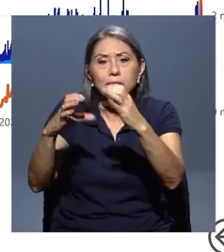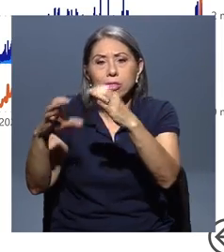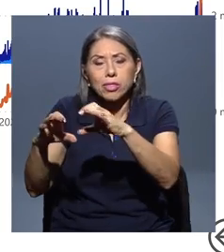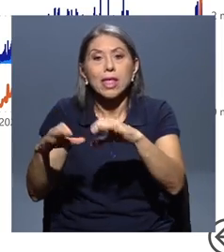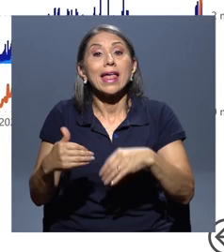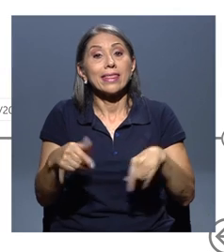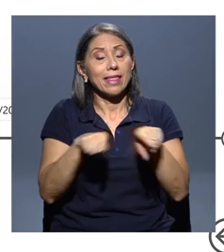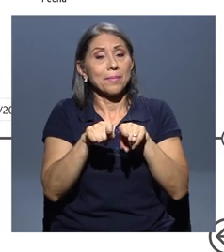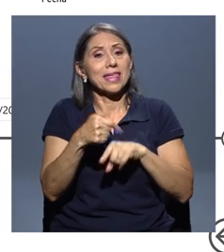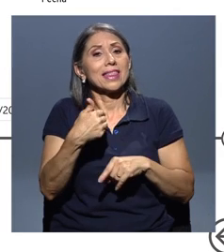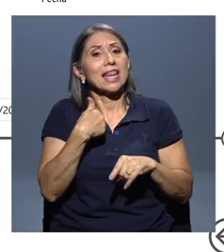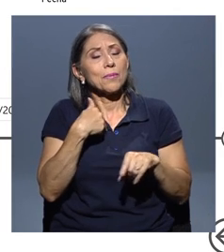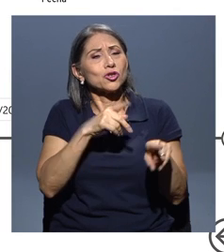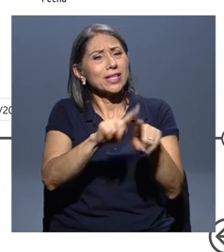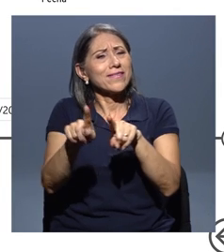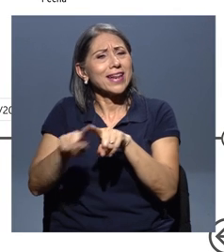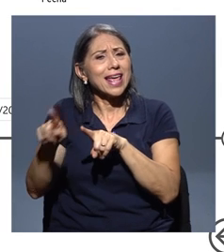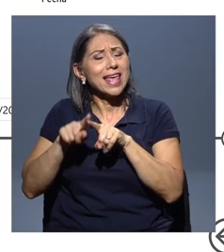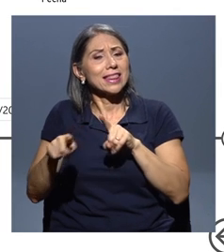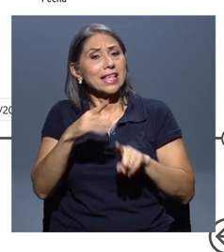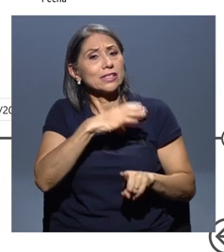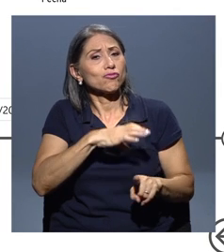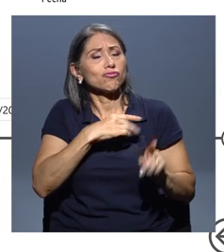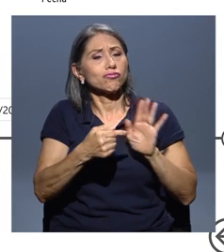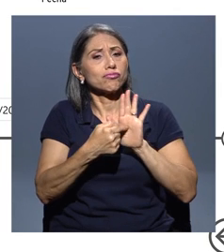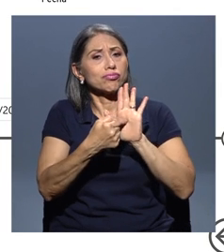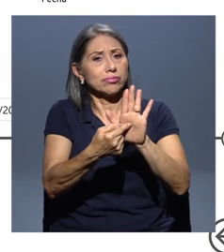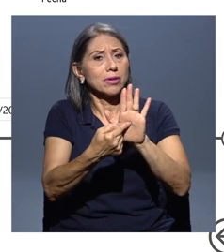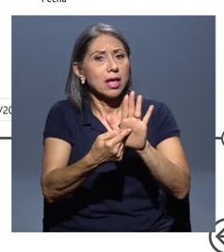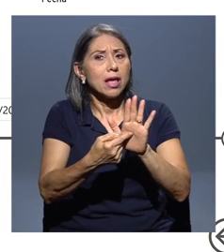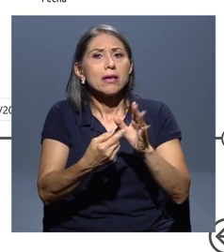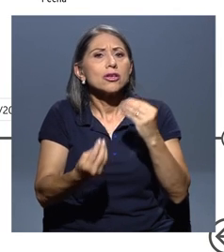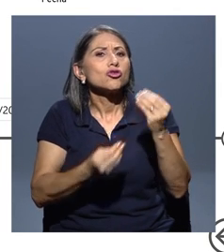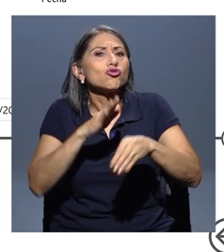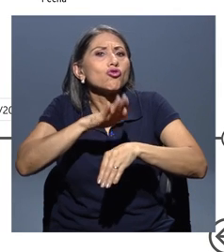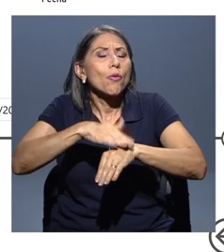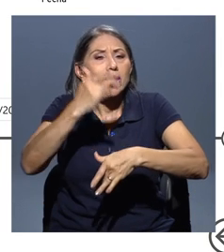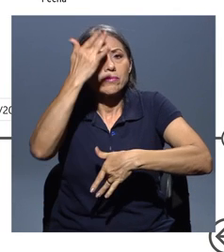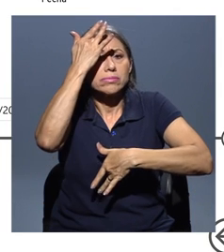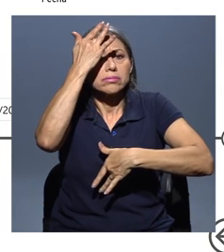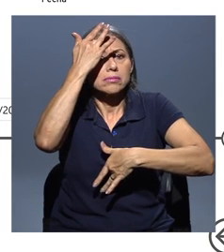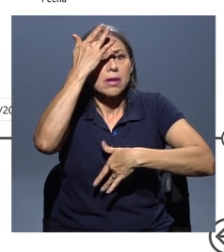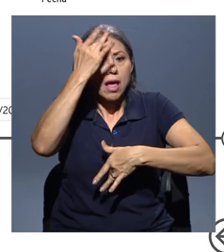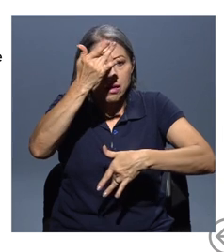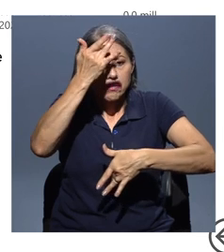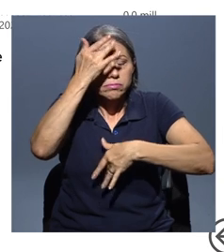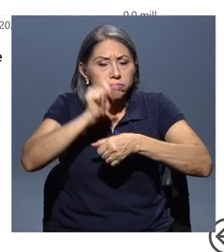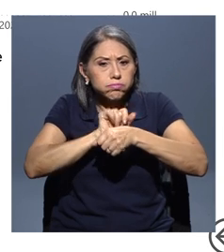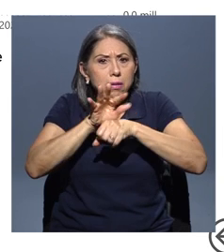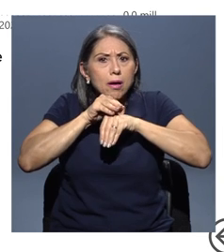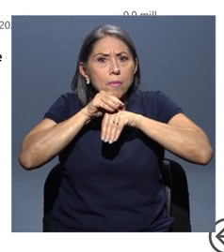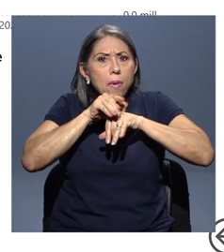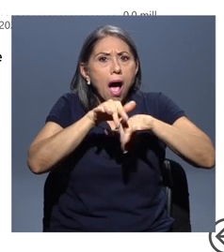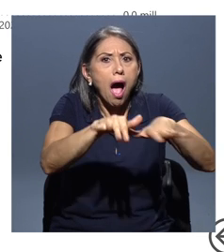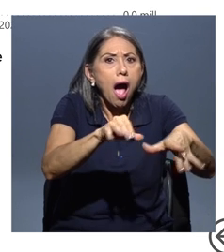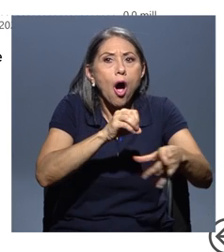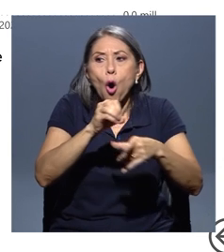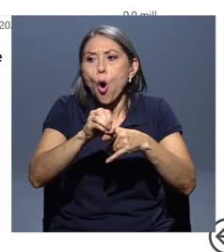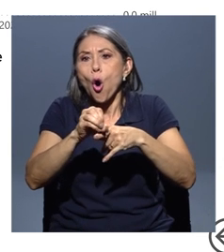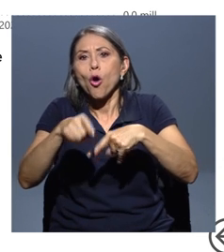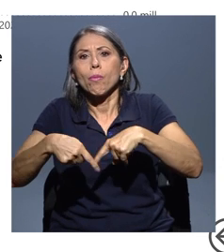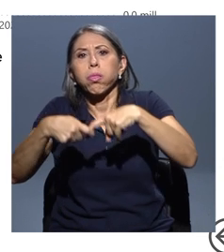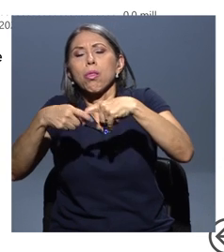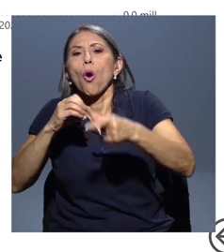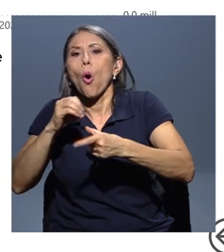epidemiológicos, es por ejemplo la tasa de reproducibilidad, que tanto se acelera o no la pandemia. También tenemos información